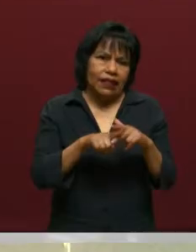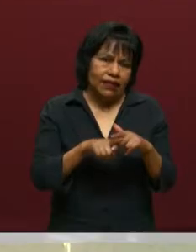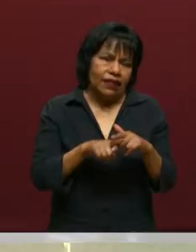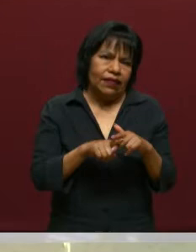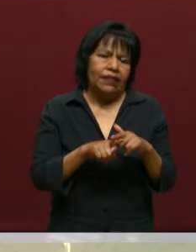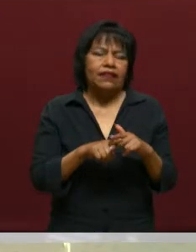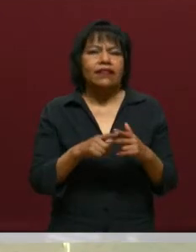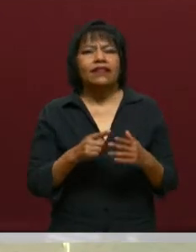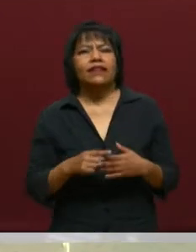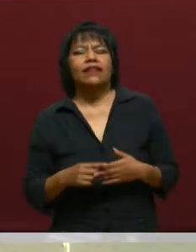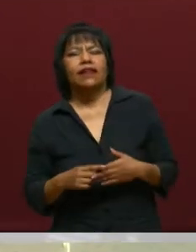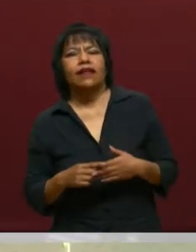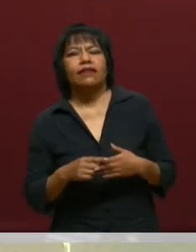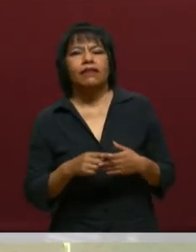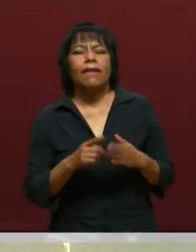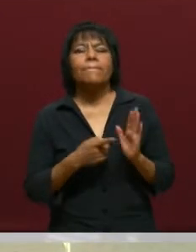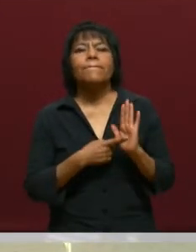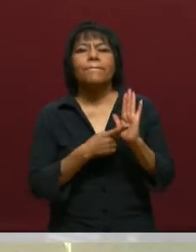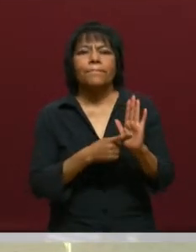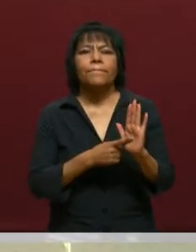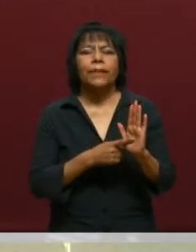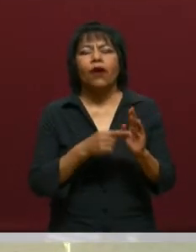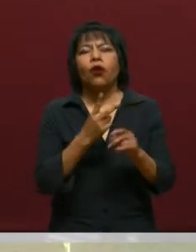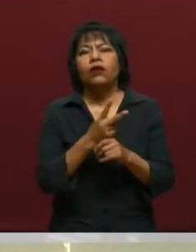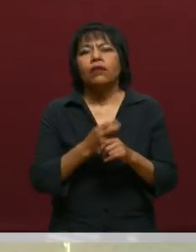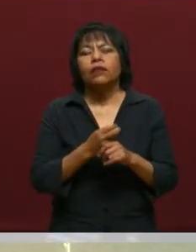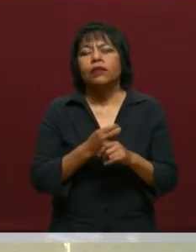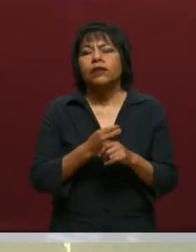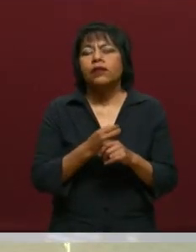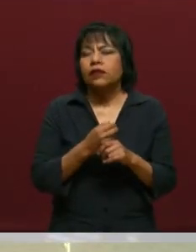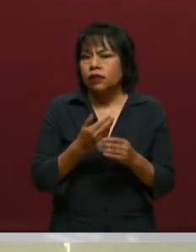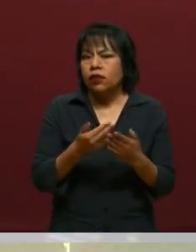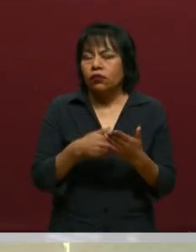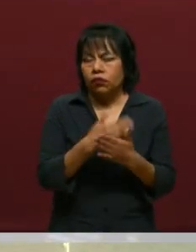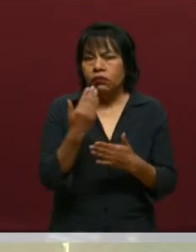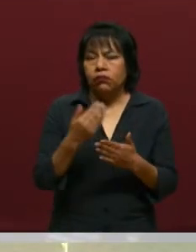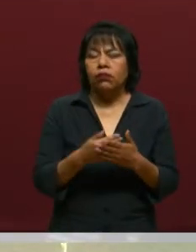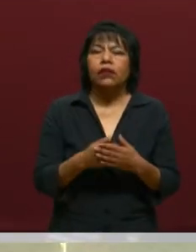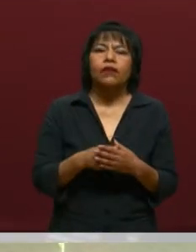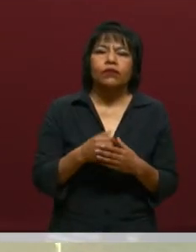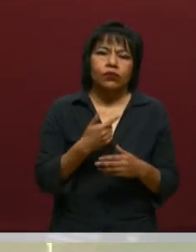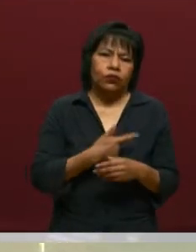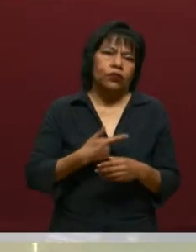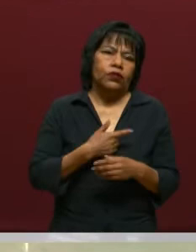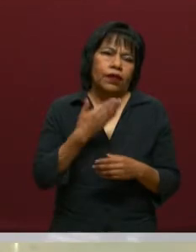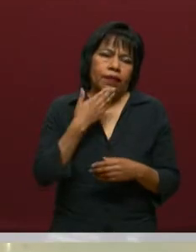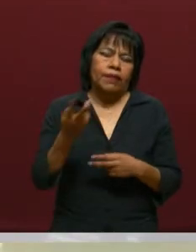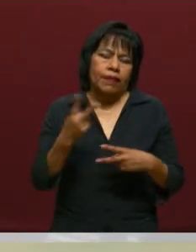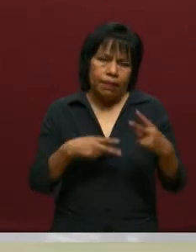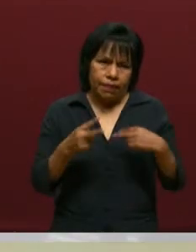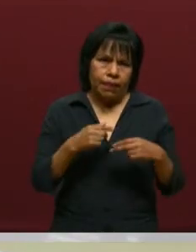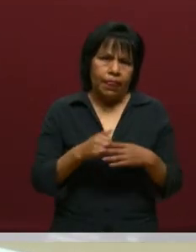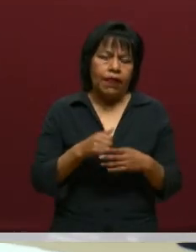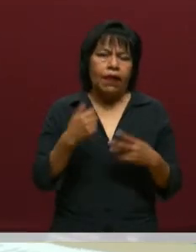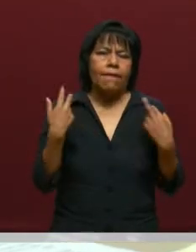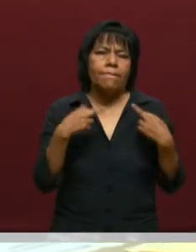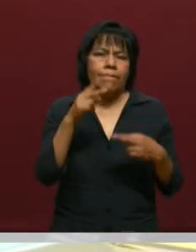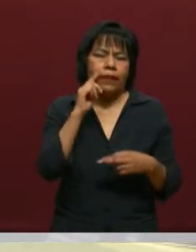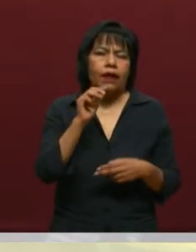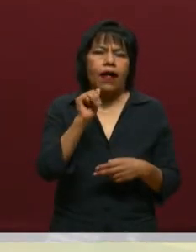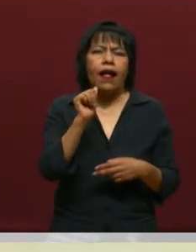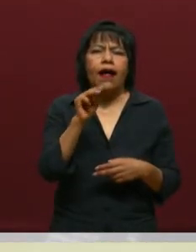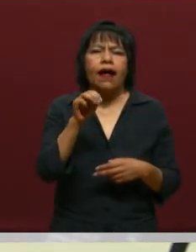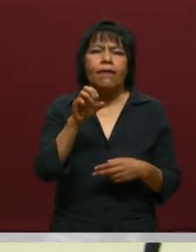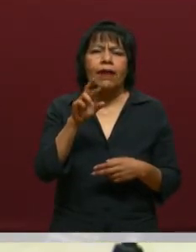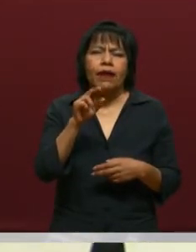con el programa presentando a los invitados que tenemos esta mañana y me da muchísimo gusto darle la bienvenida a la maestra América